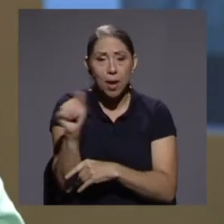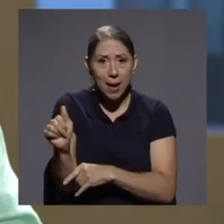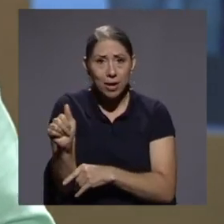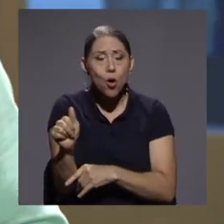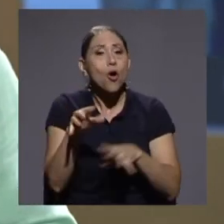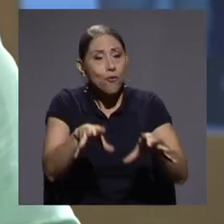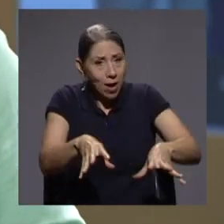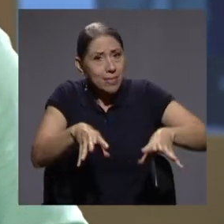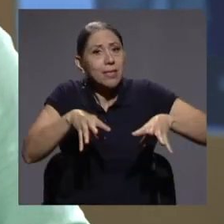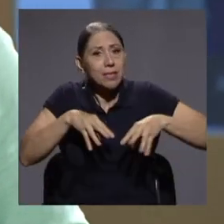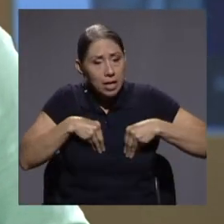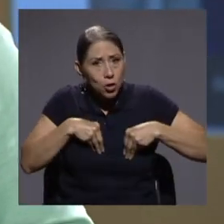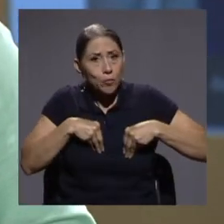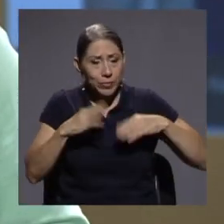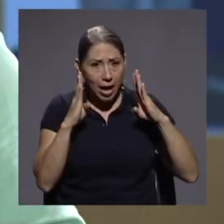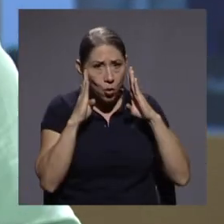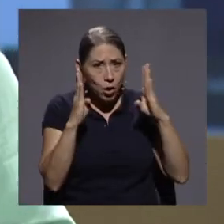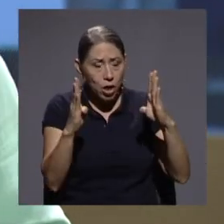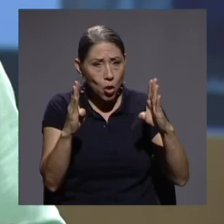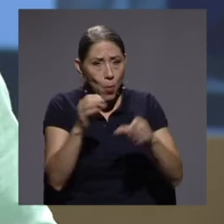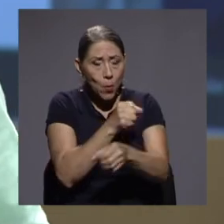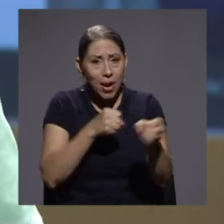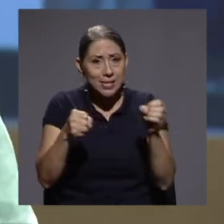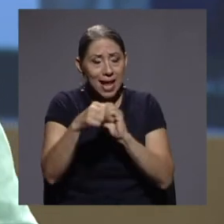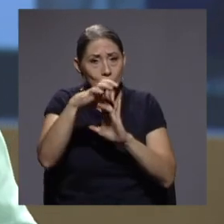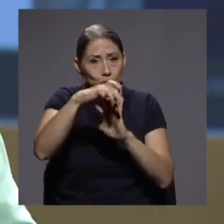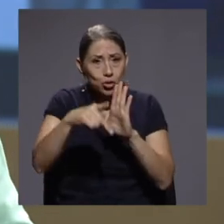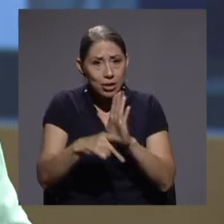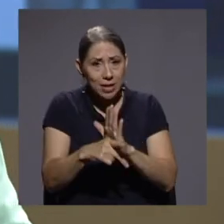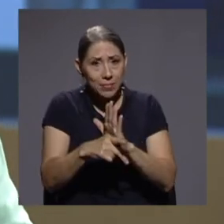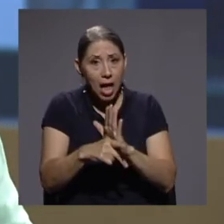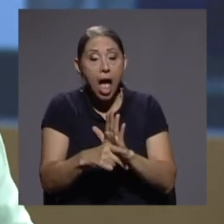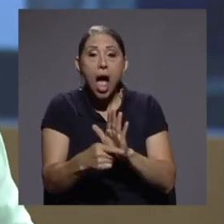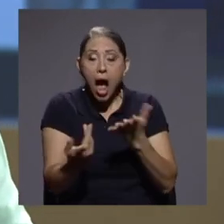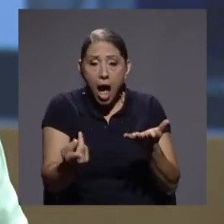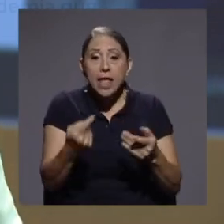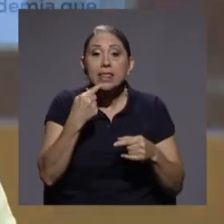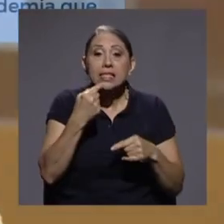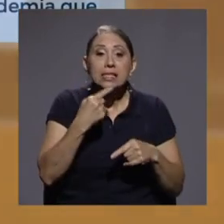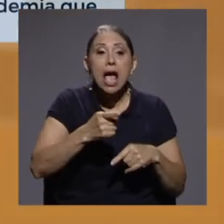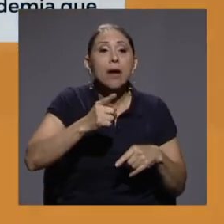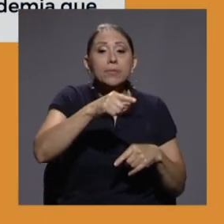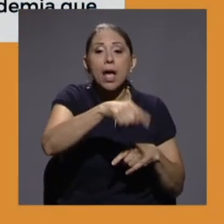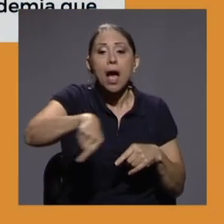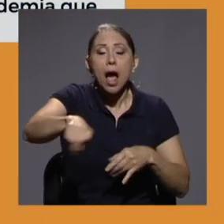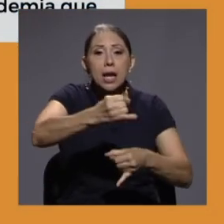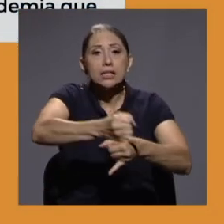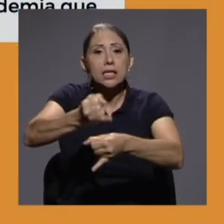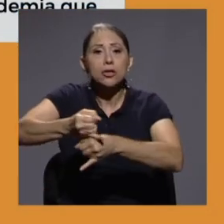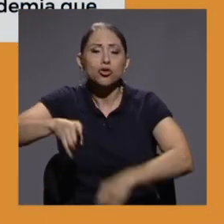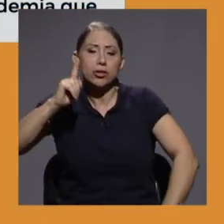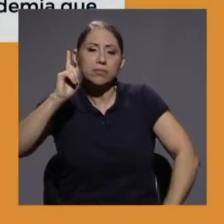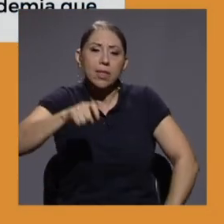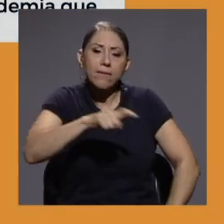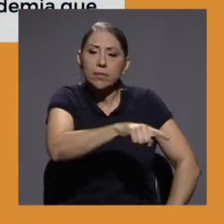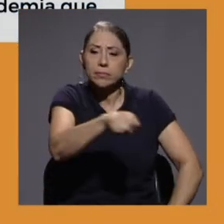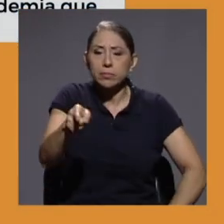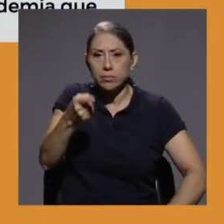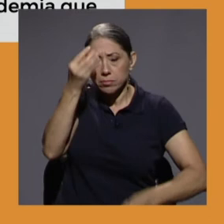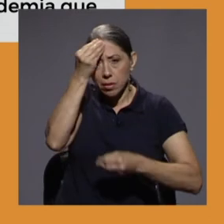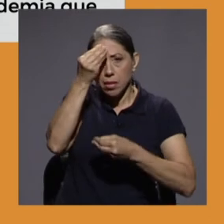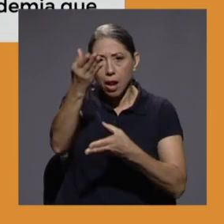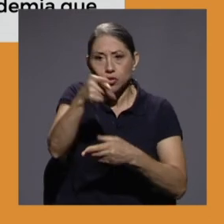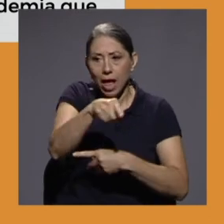acogido por la sala constitucional, dándole relevancia y ordenamiento a las instituciones de atender las solicitudes y demandas de datos.